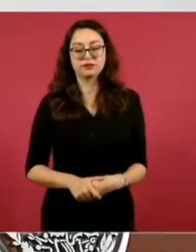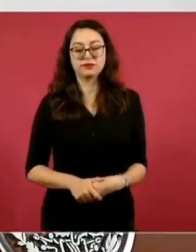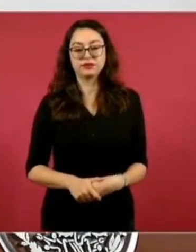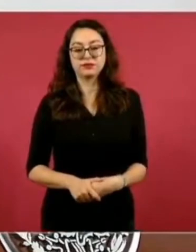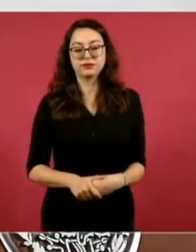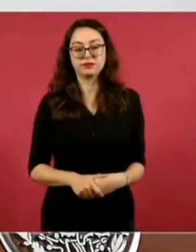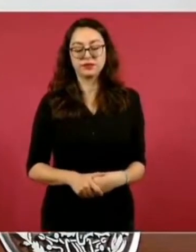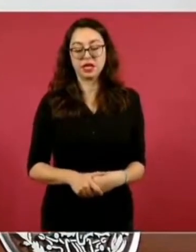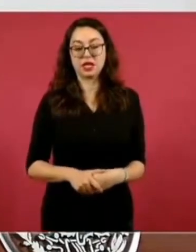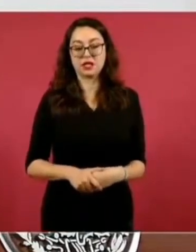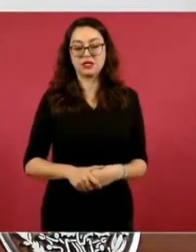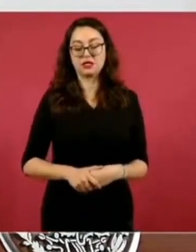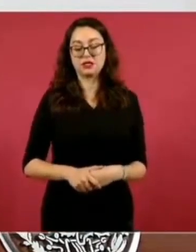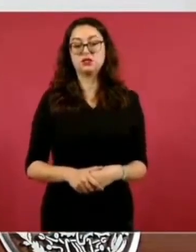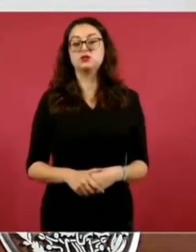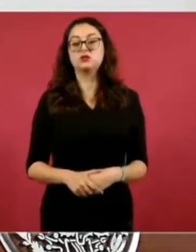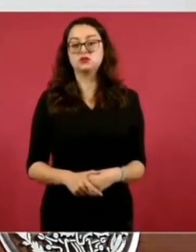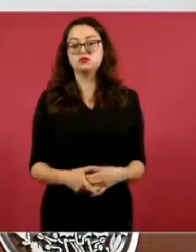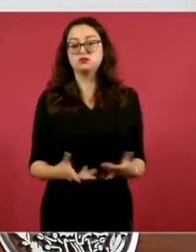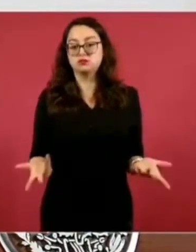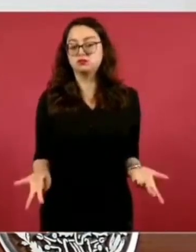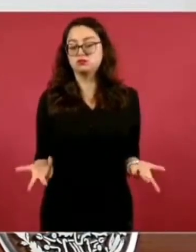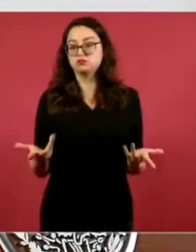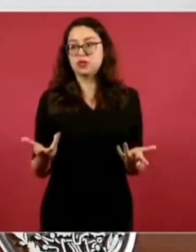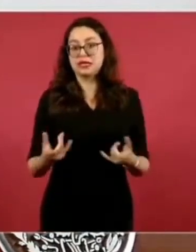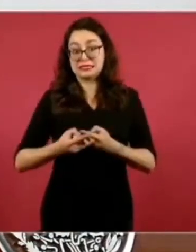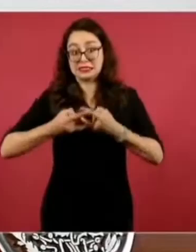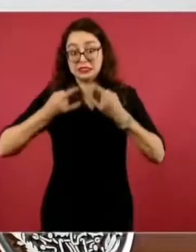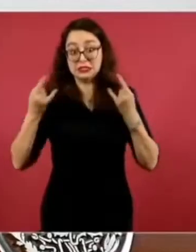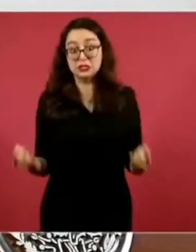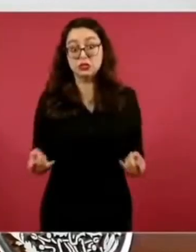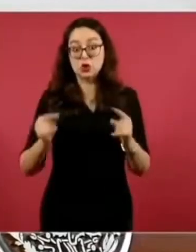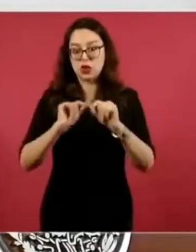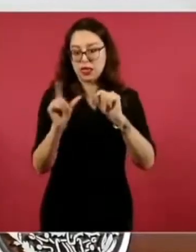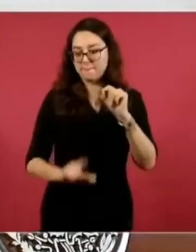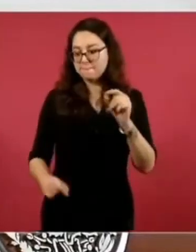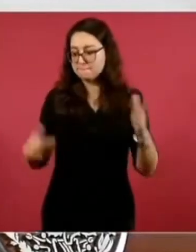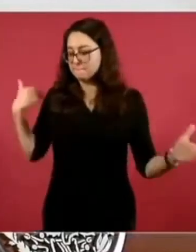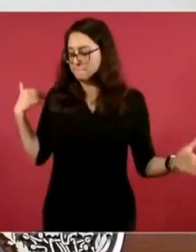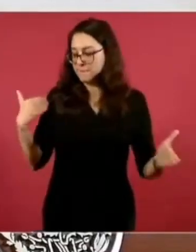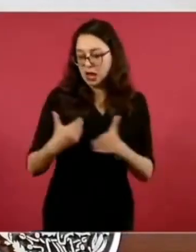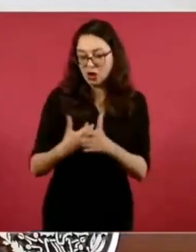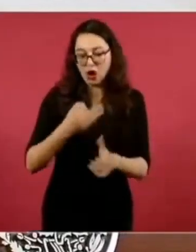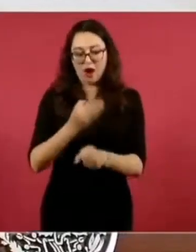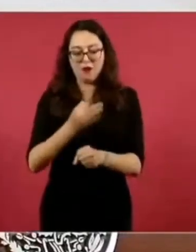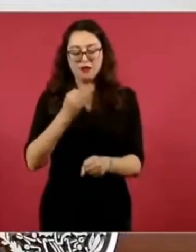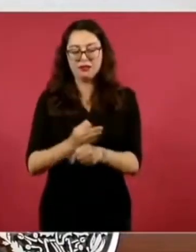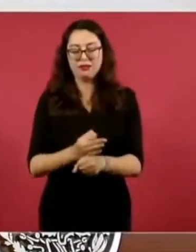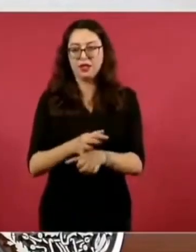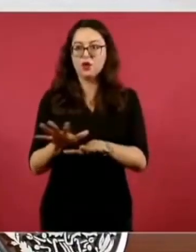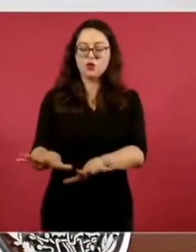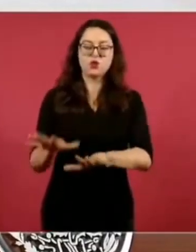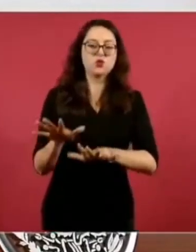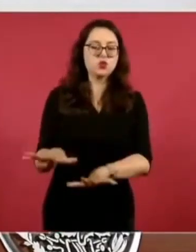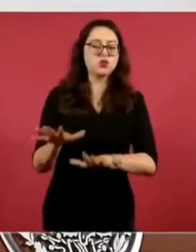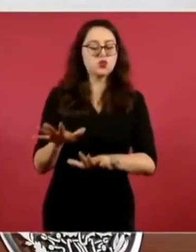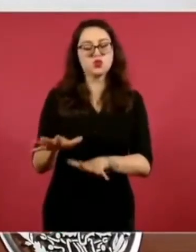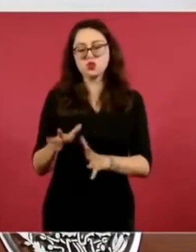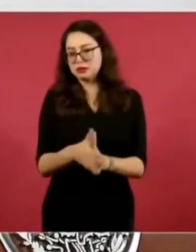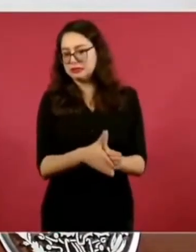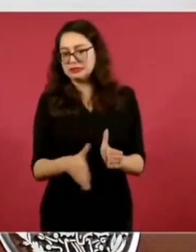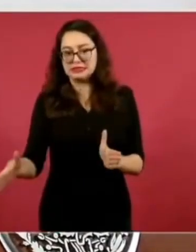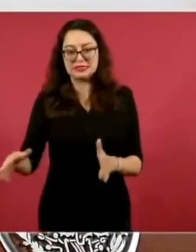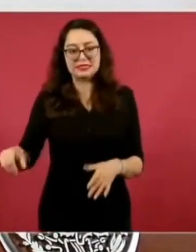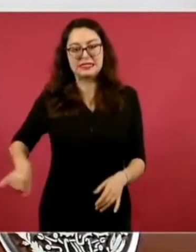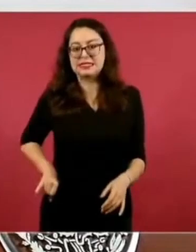un momento estelar en la historia de México,